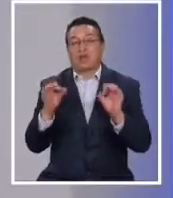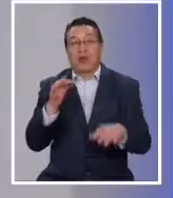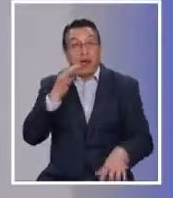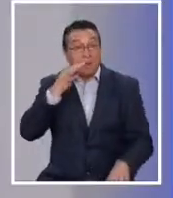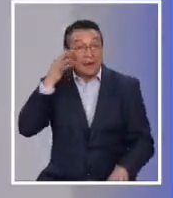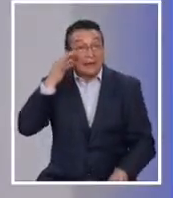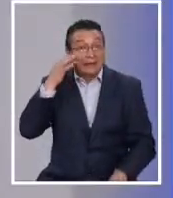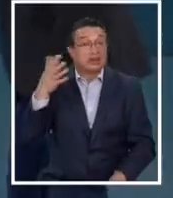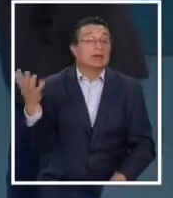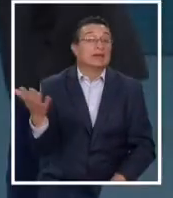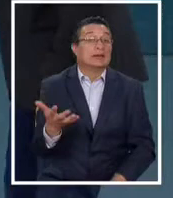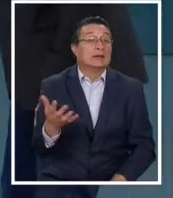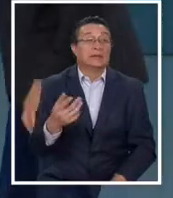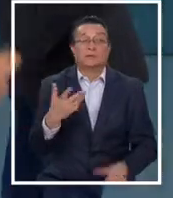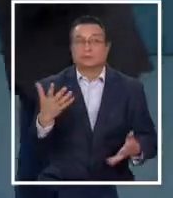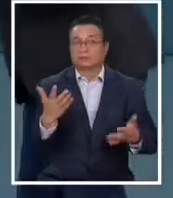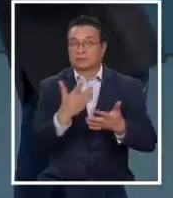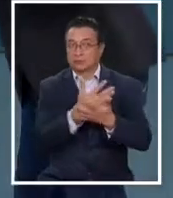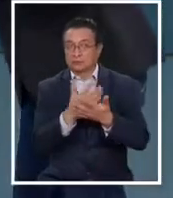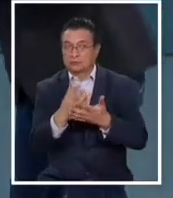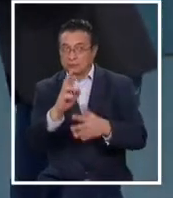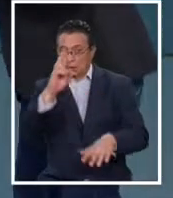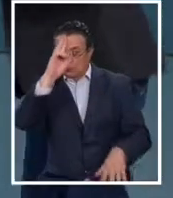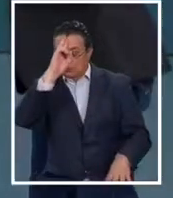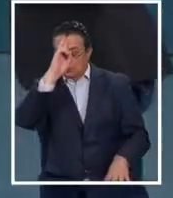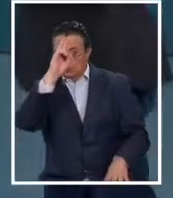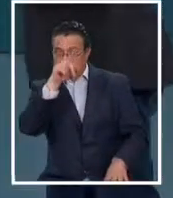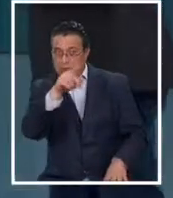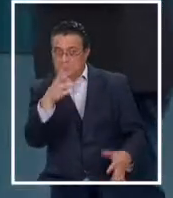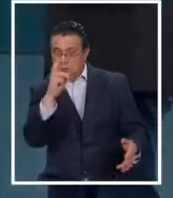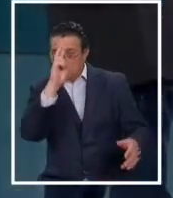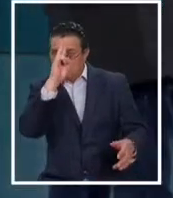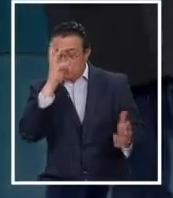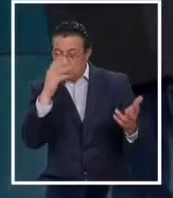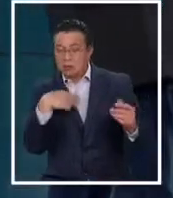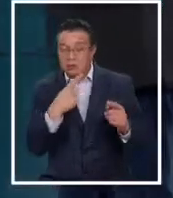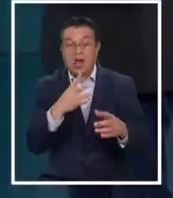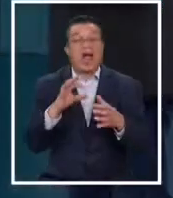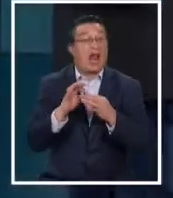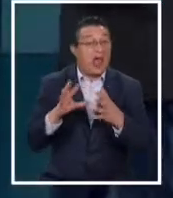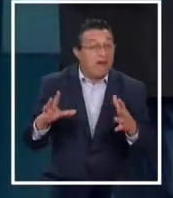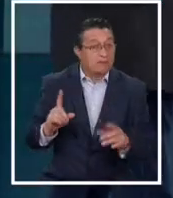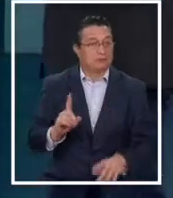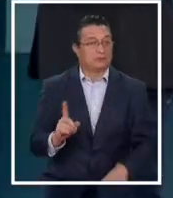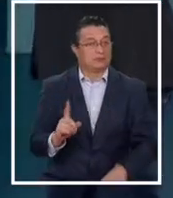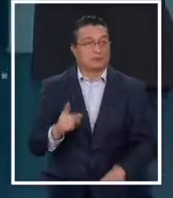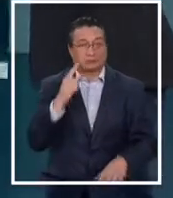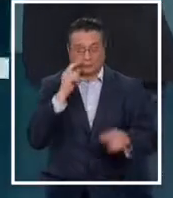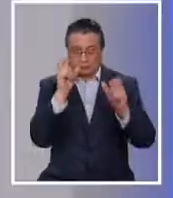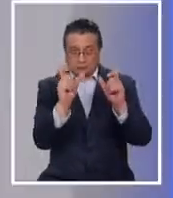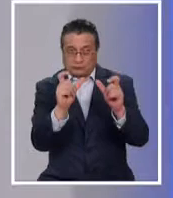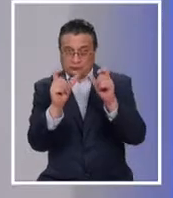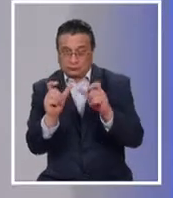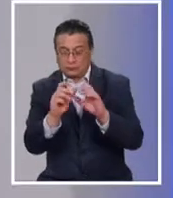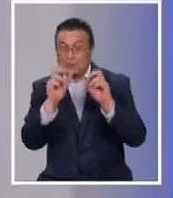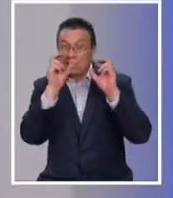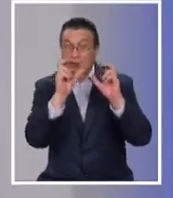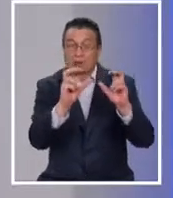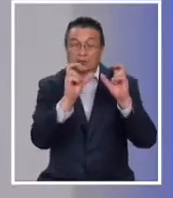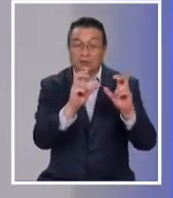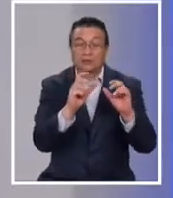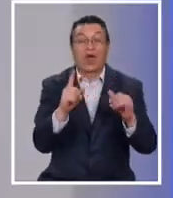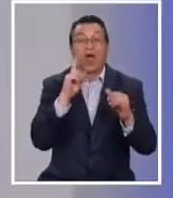caso amarilla es que algo está raro, algo anómalo está pasando, pero no es tan grave, por lo tanto están siendo monitoreados con mayor atención,